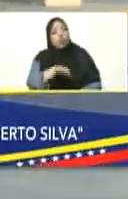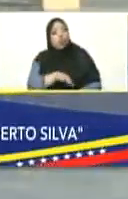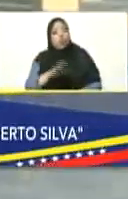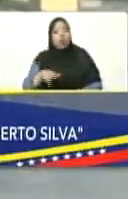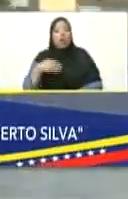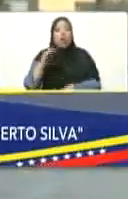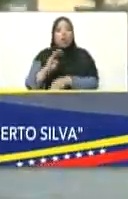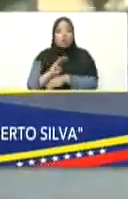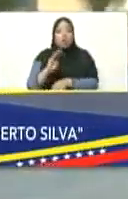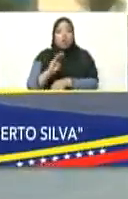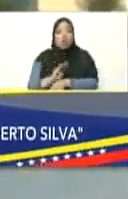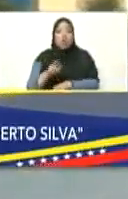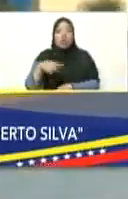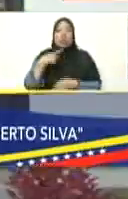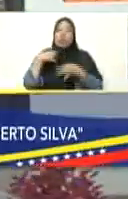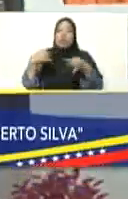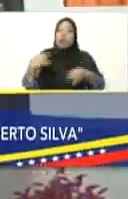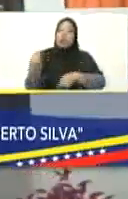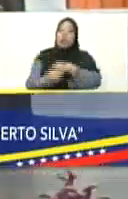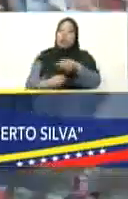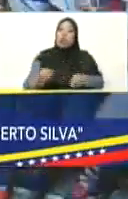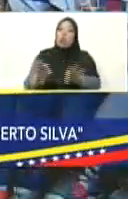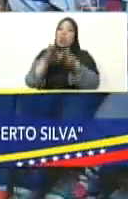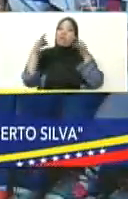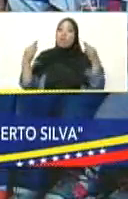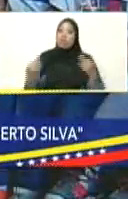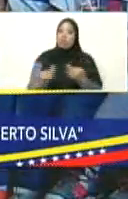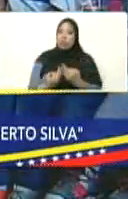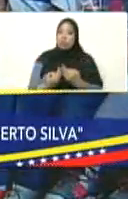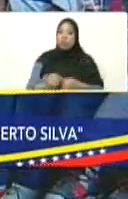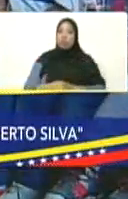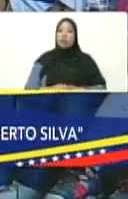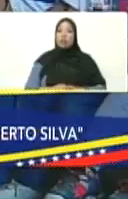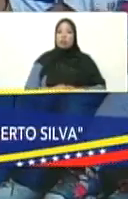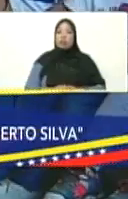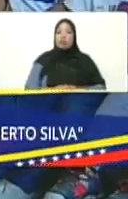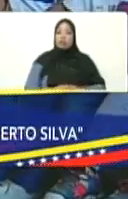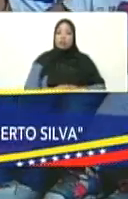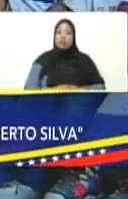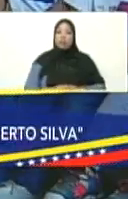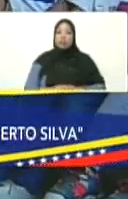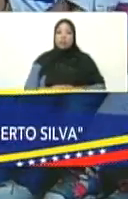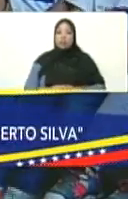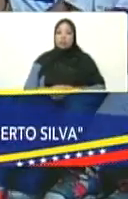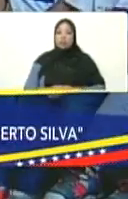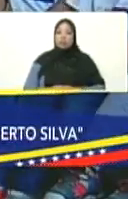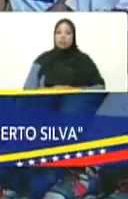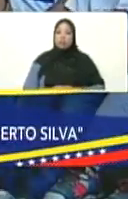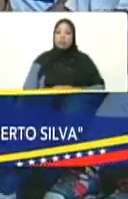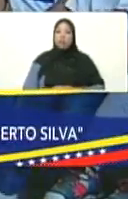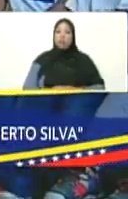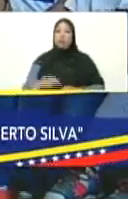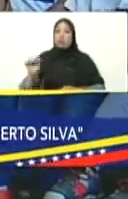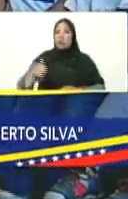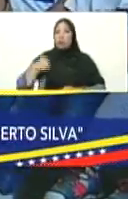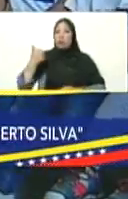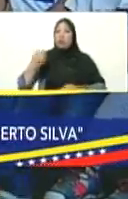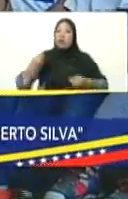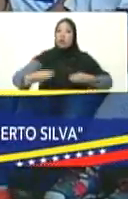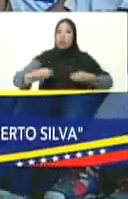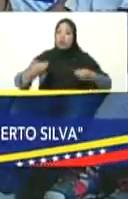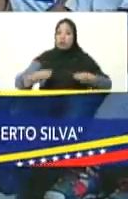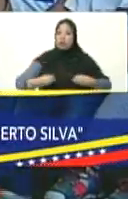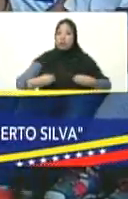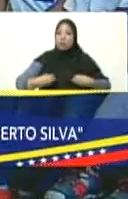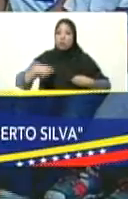propiedad real esta propiedad familiar a las familias que son beneficiarias de una vivienda